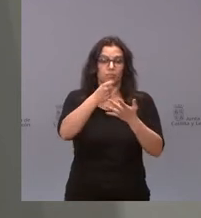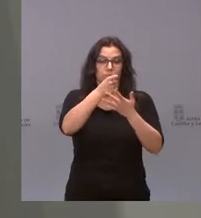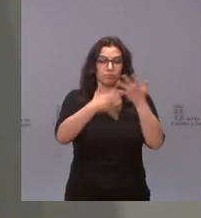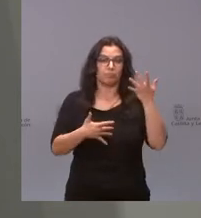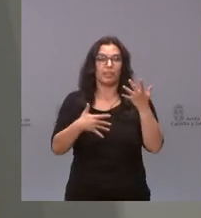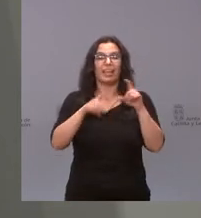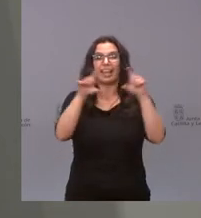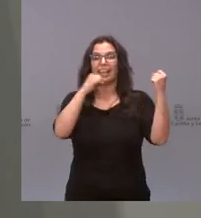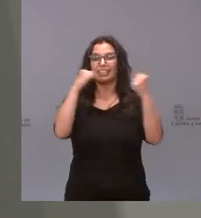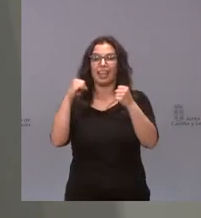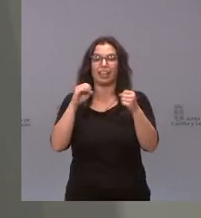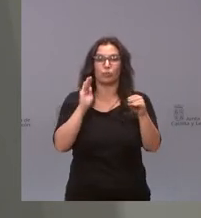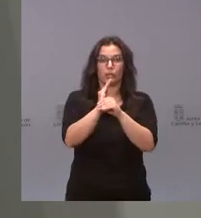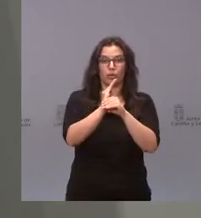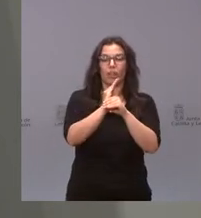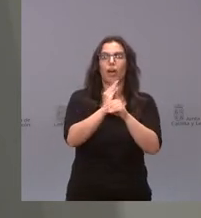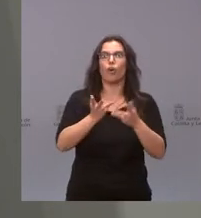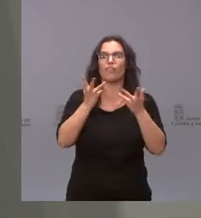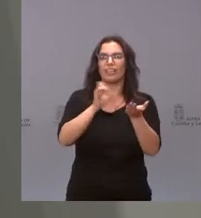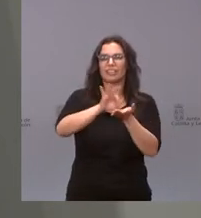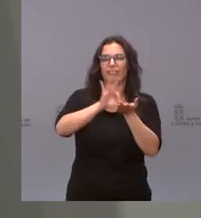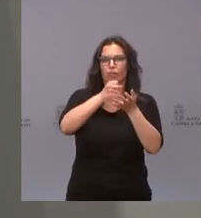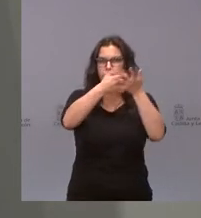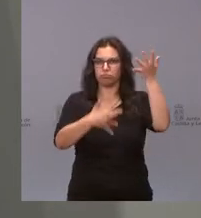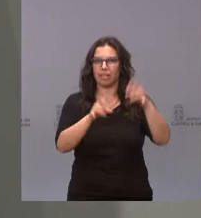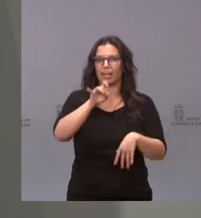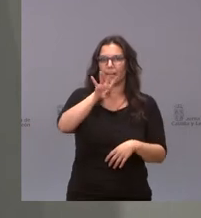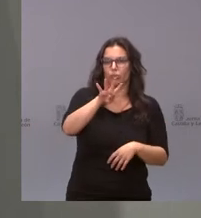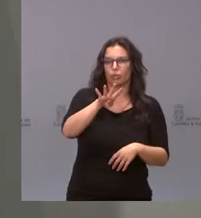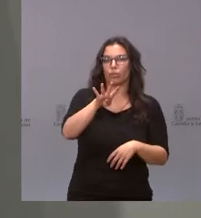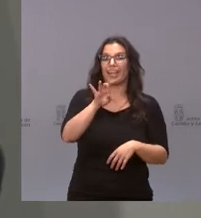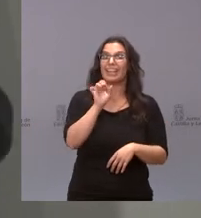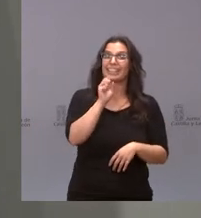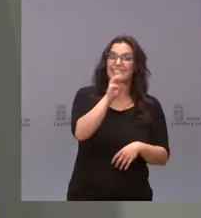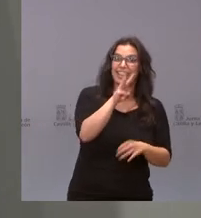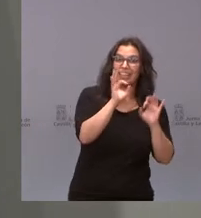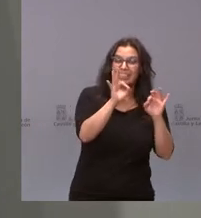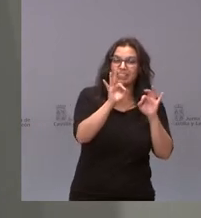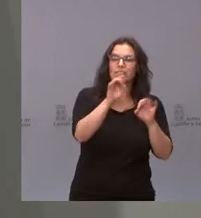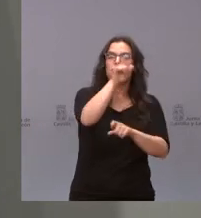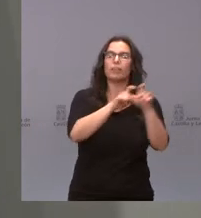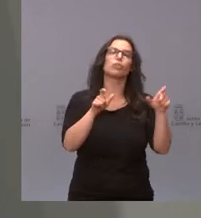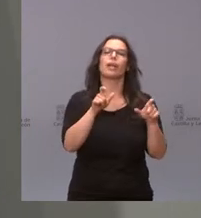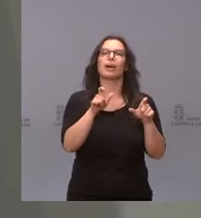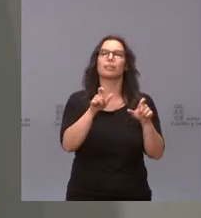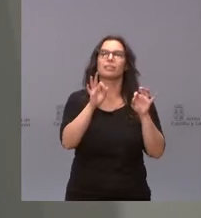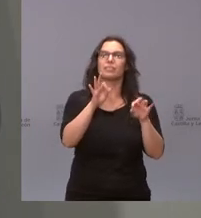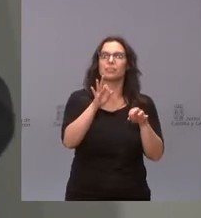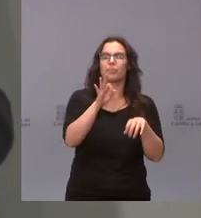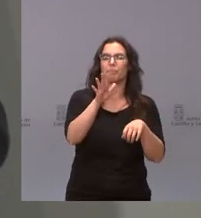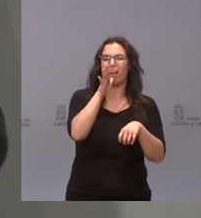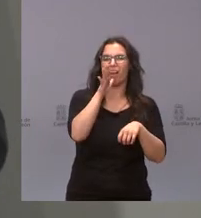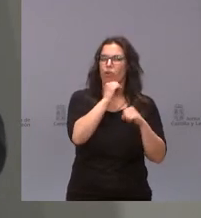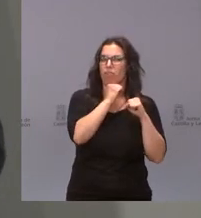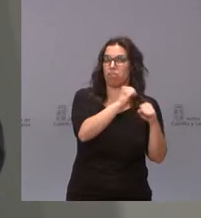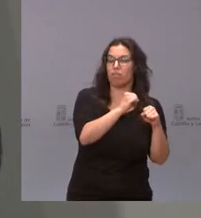figuran 14 servicios para todo tipo de drogodependientes, 13 específicos para personas dependientes del alcohol, donde se